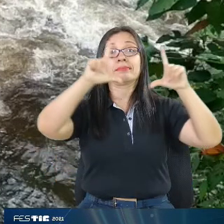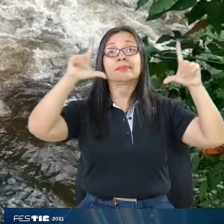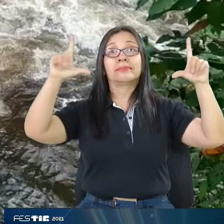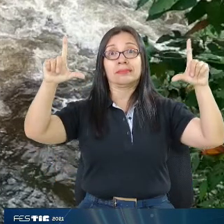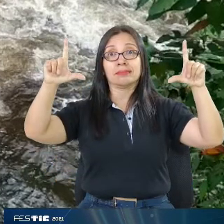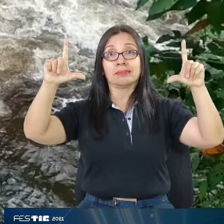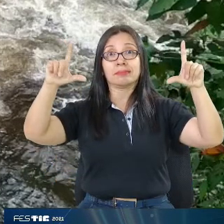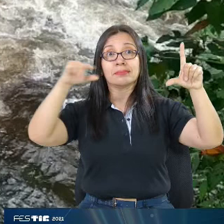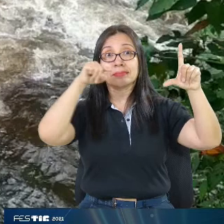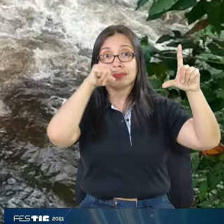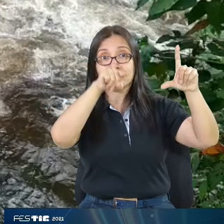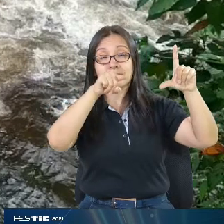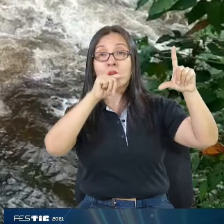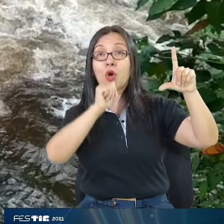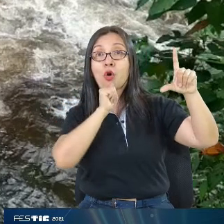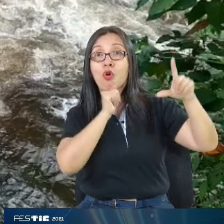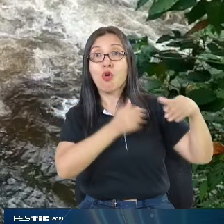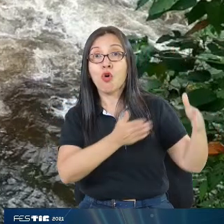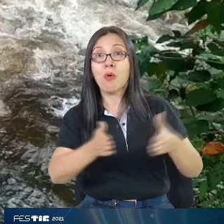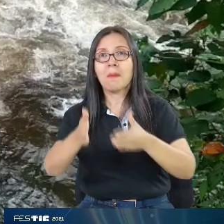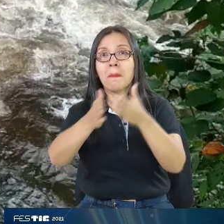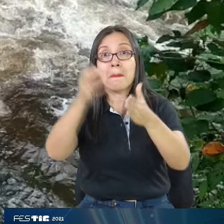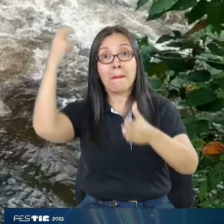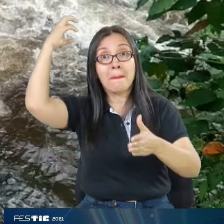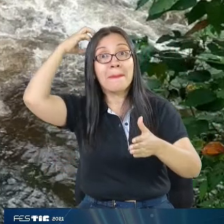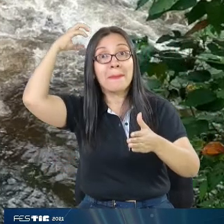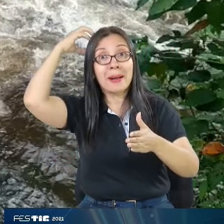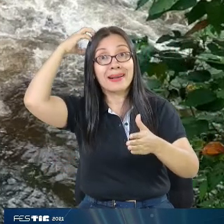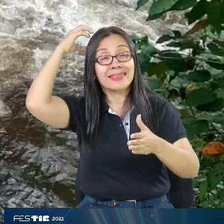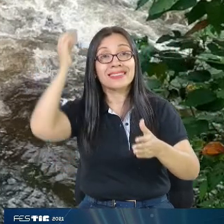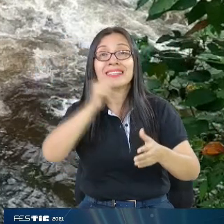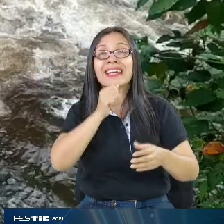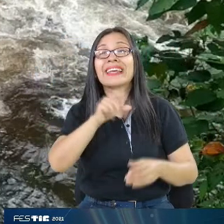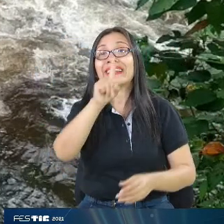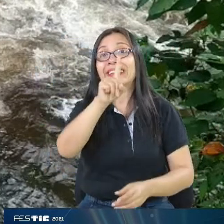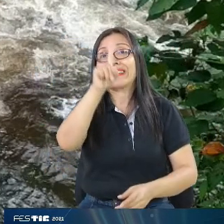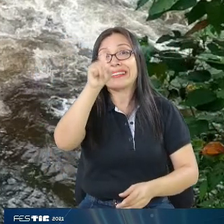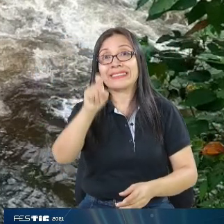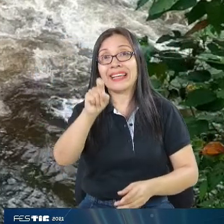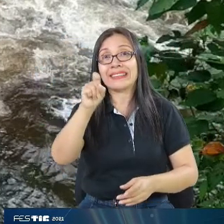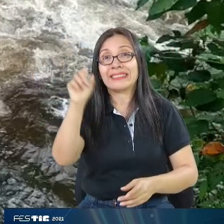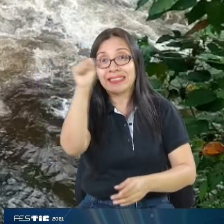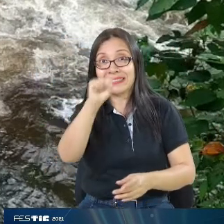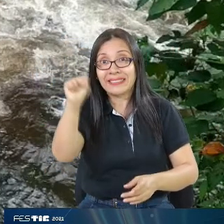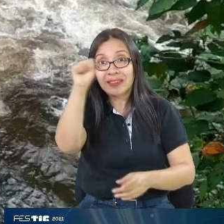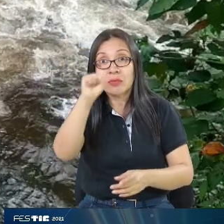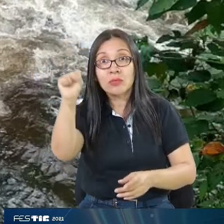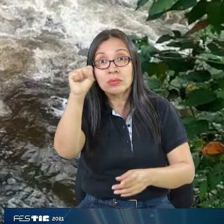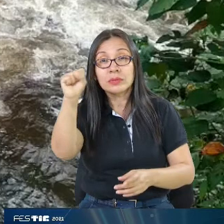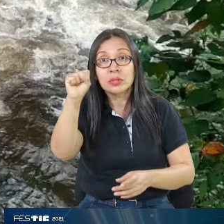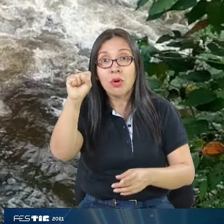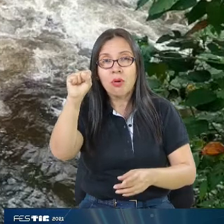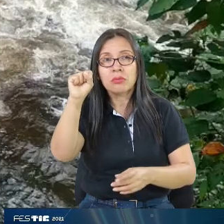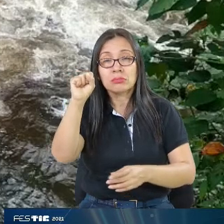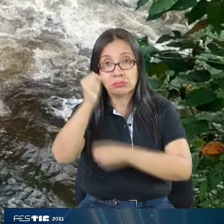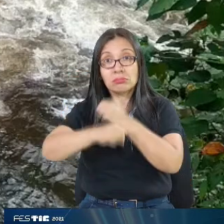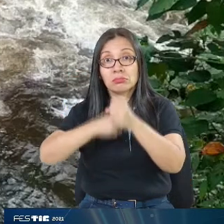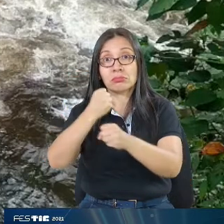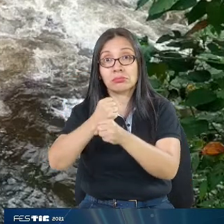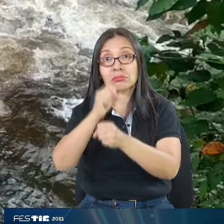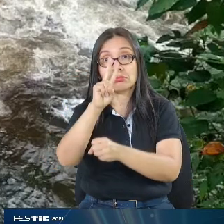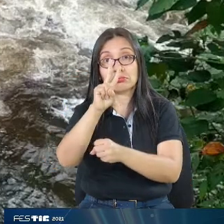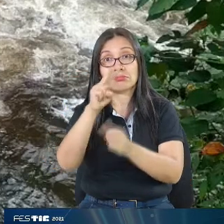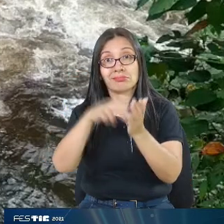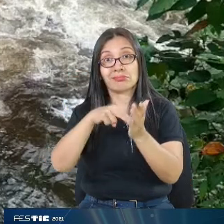aumento del nivel del río Pance. Eso ocurrió el 16 de agosto de este año. Eso fue un